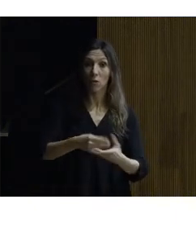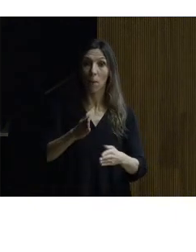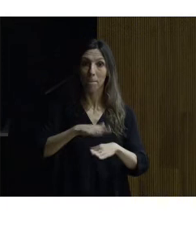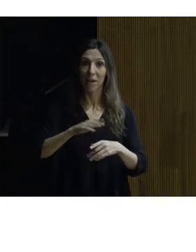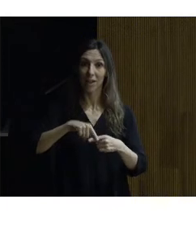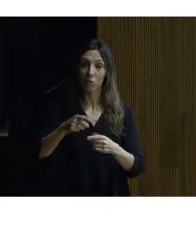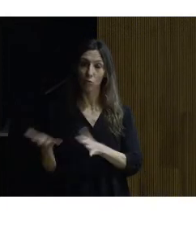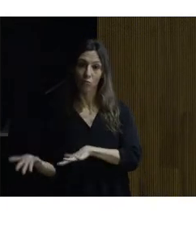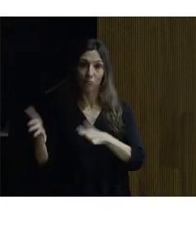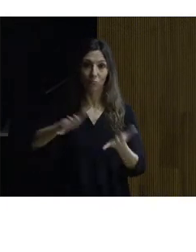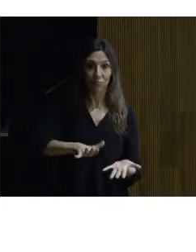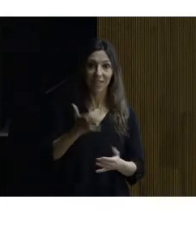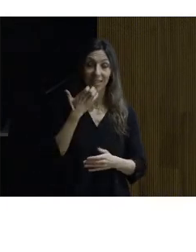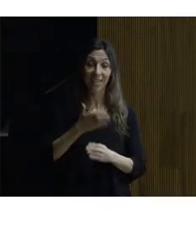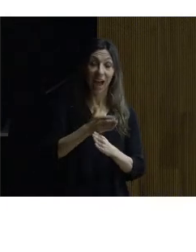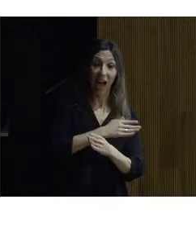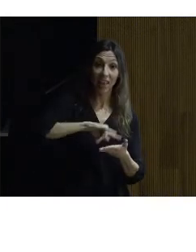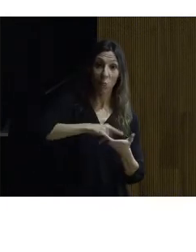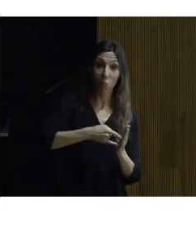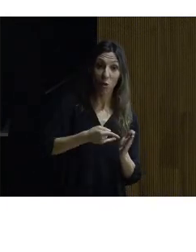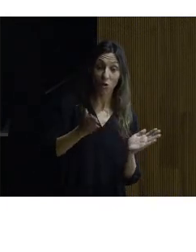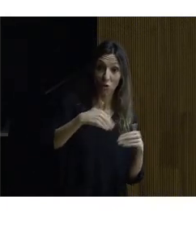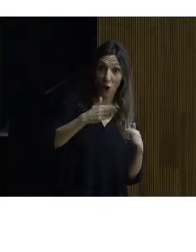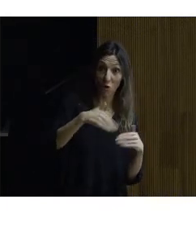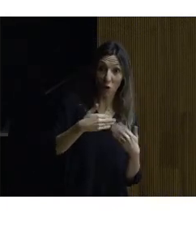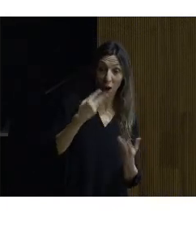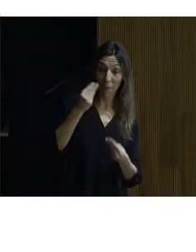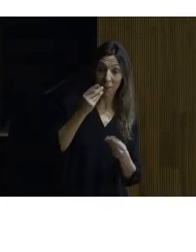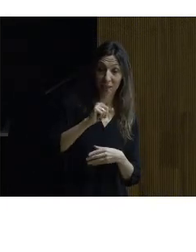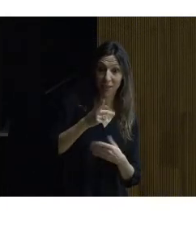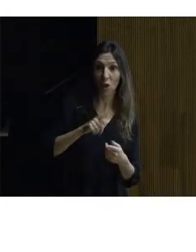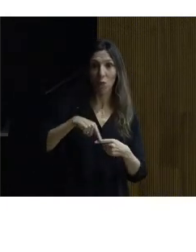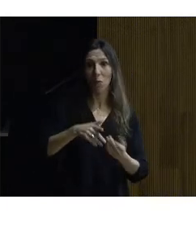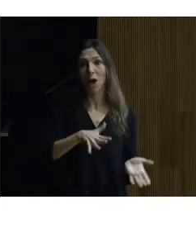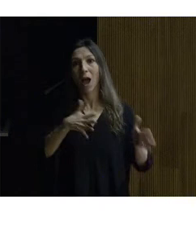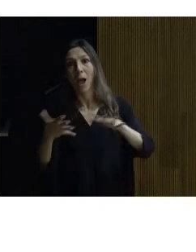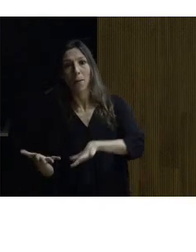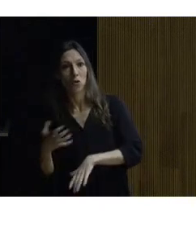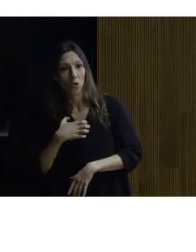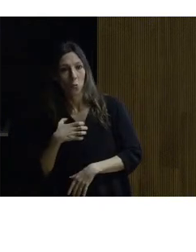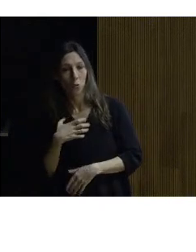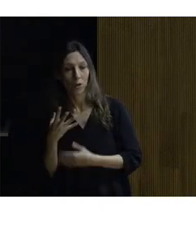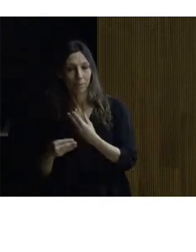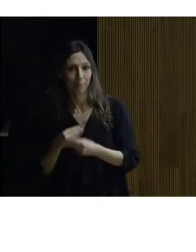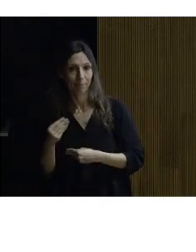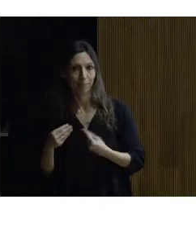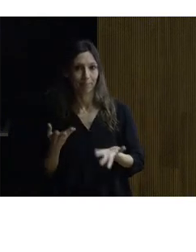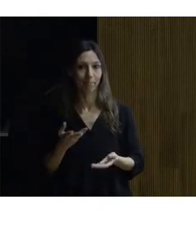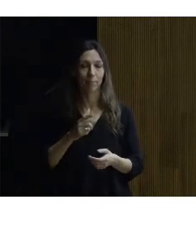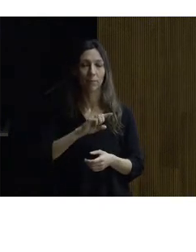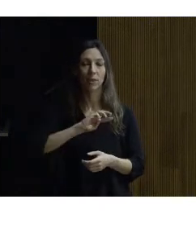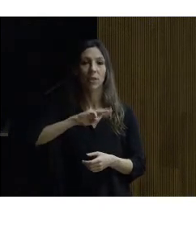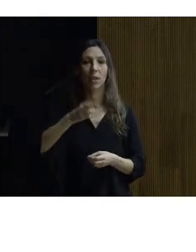contempla dentro del proyecto luego posteriormente puede ocurrir que no sea posible el poderlo el poderlo realizar y en tercer lugar